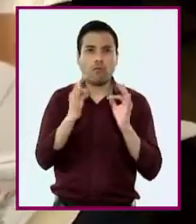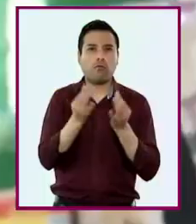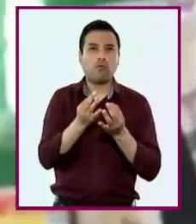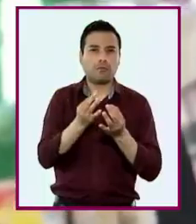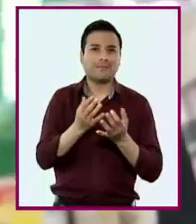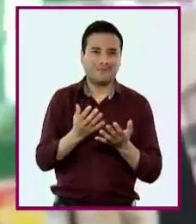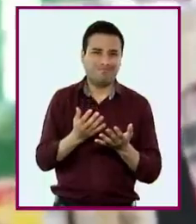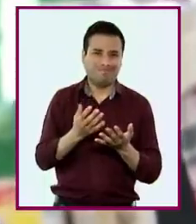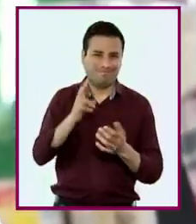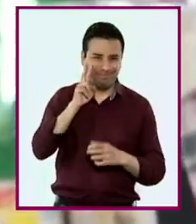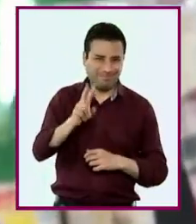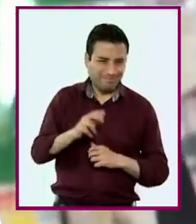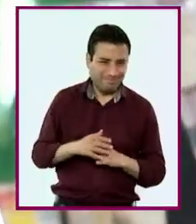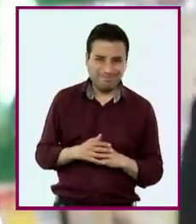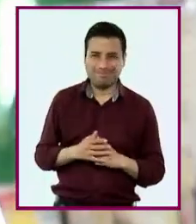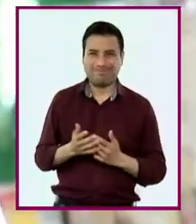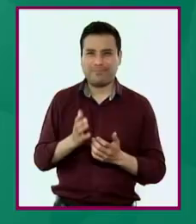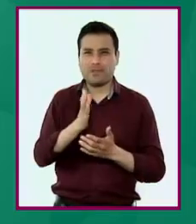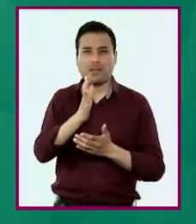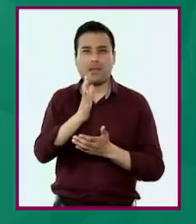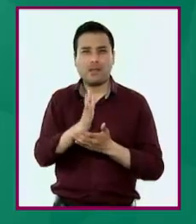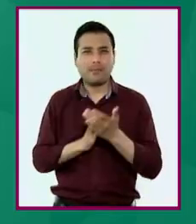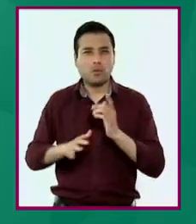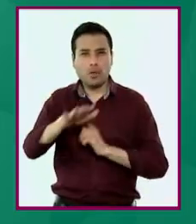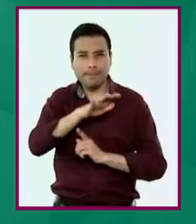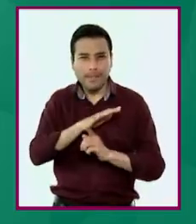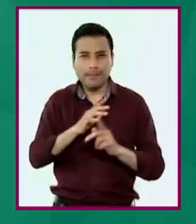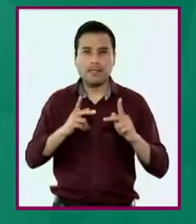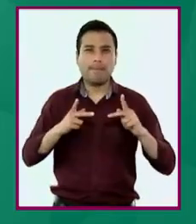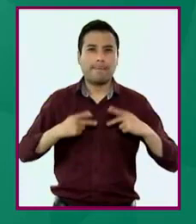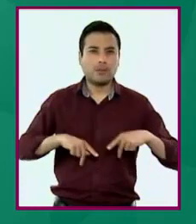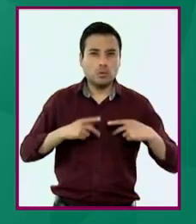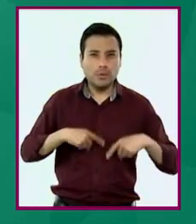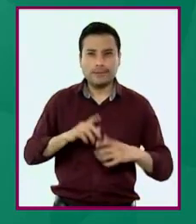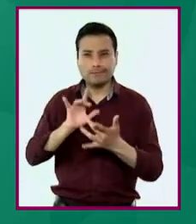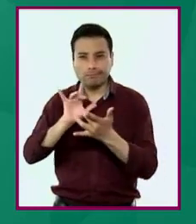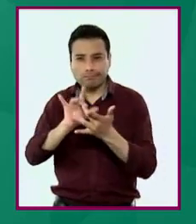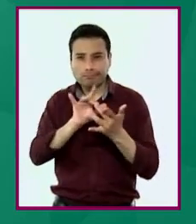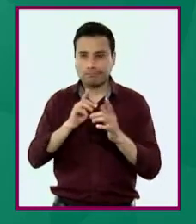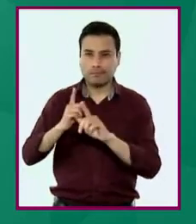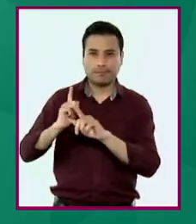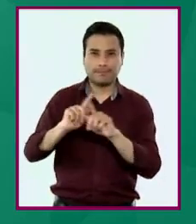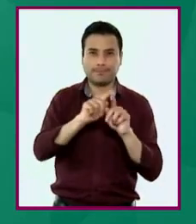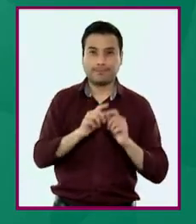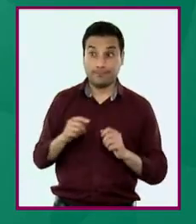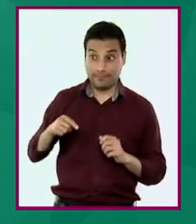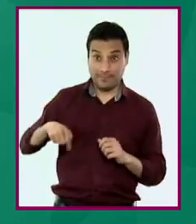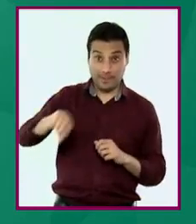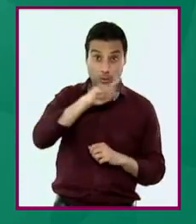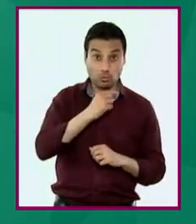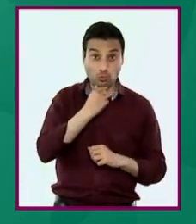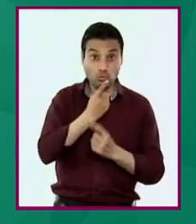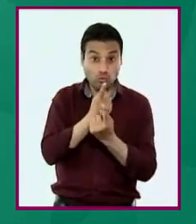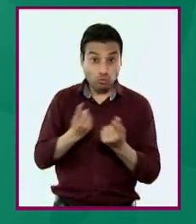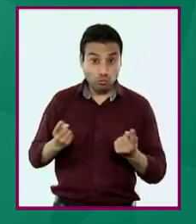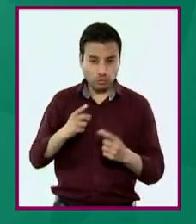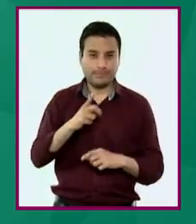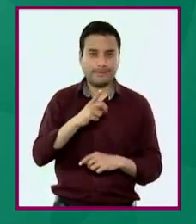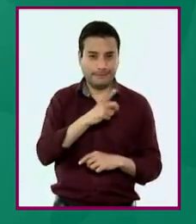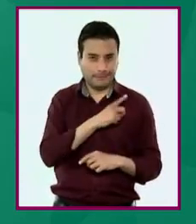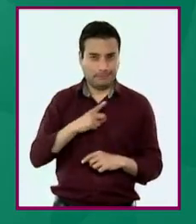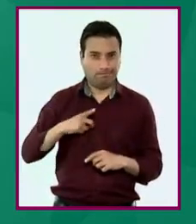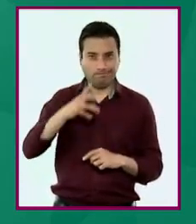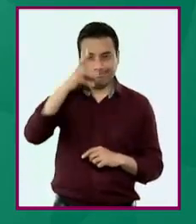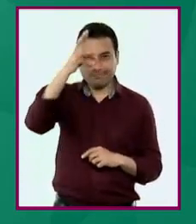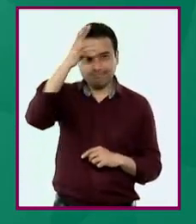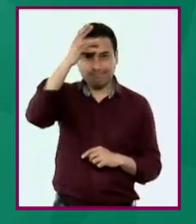personas y con la naturaleza. Niñas y niños tomarán postura desde una perspectiva ética, histórica y